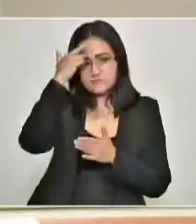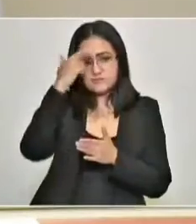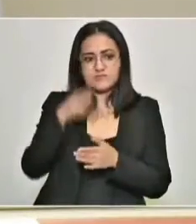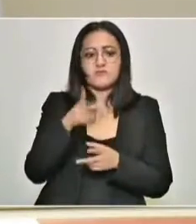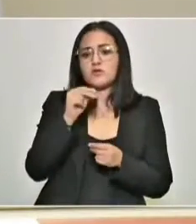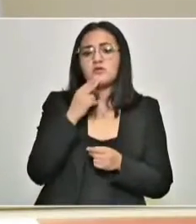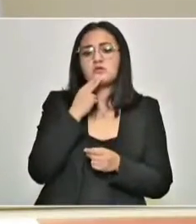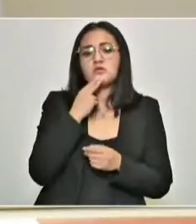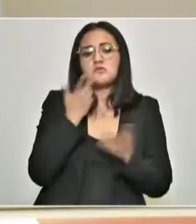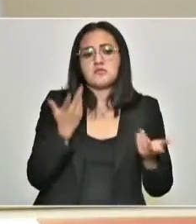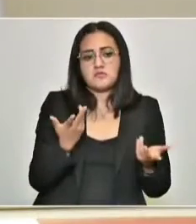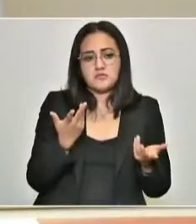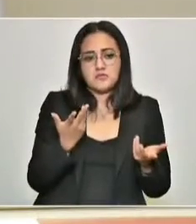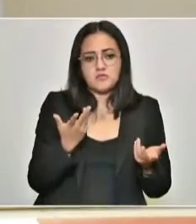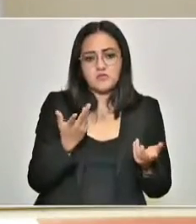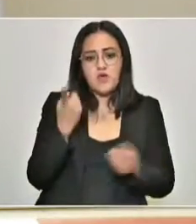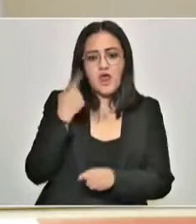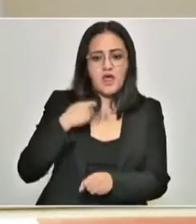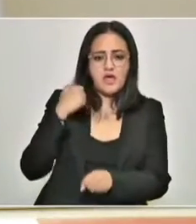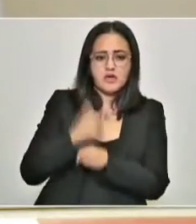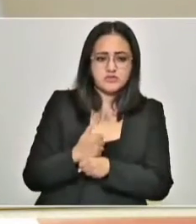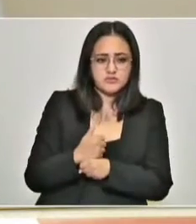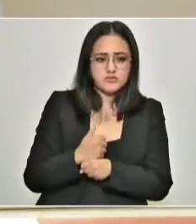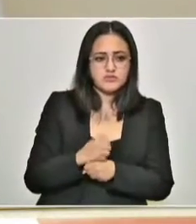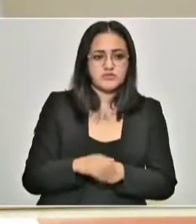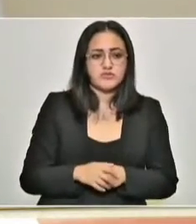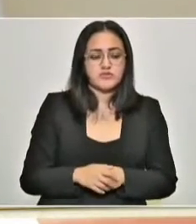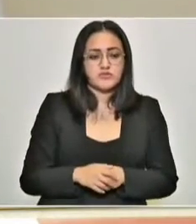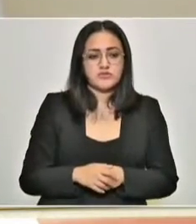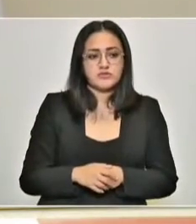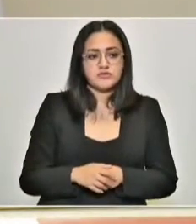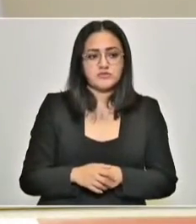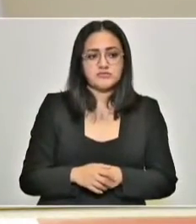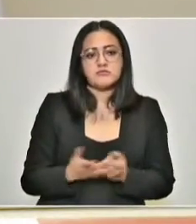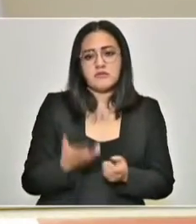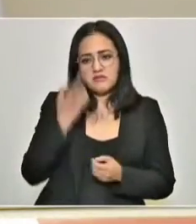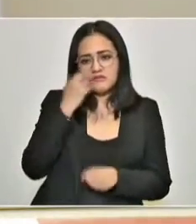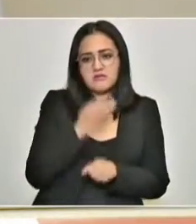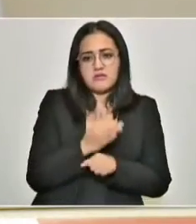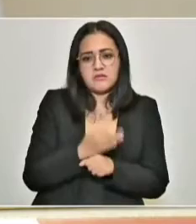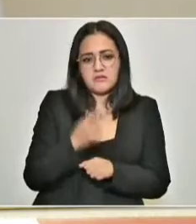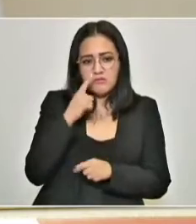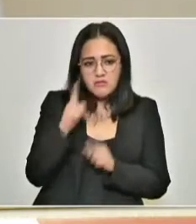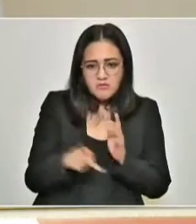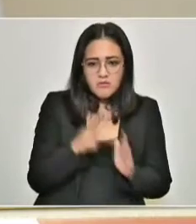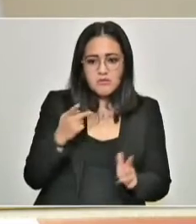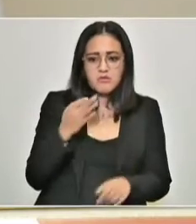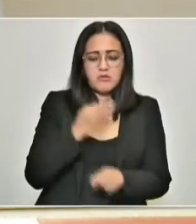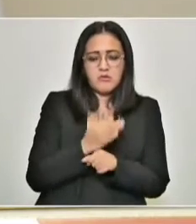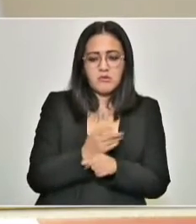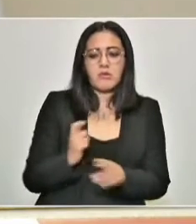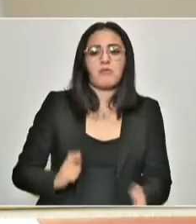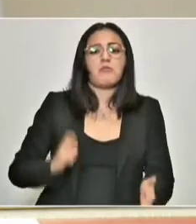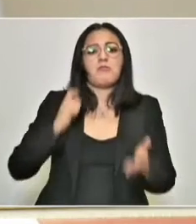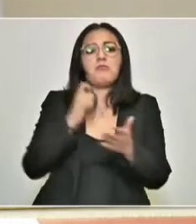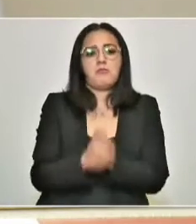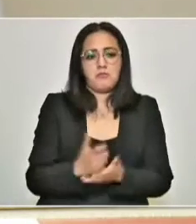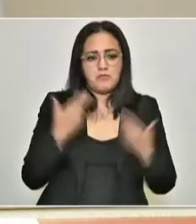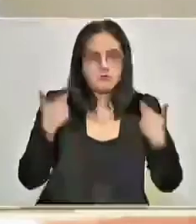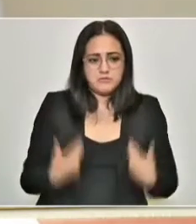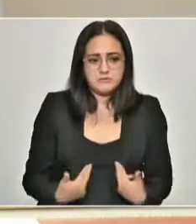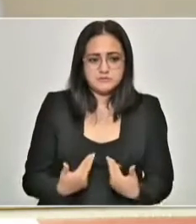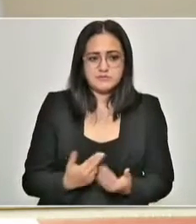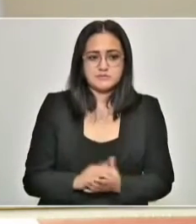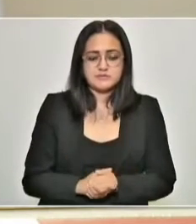que no se usó el año anterior. No habría razón para hoy invertir en